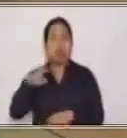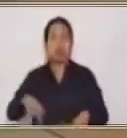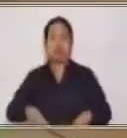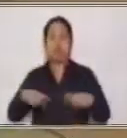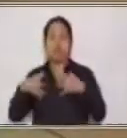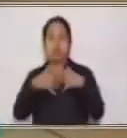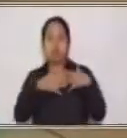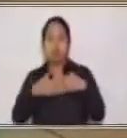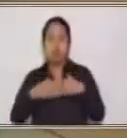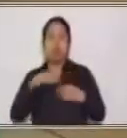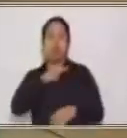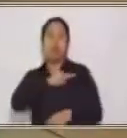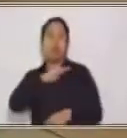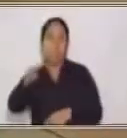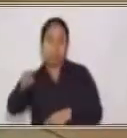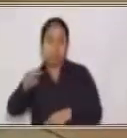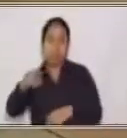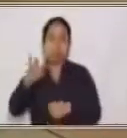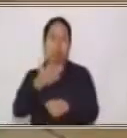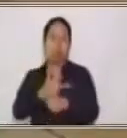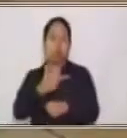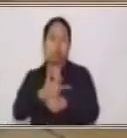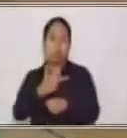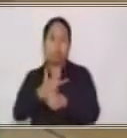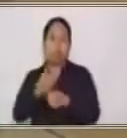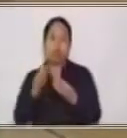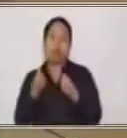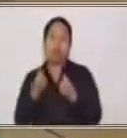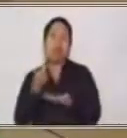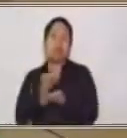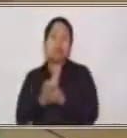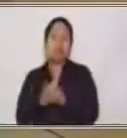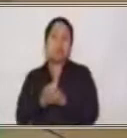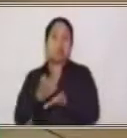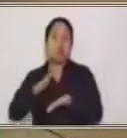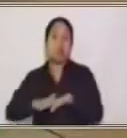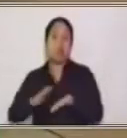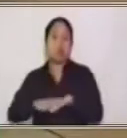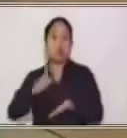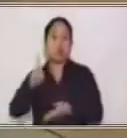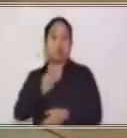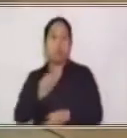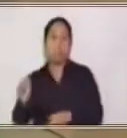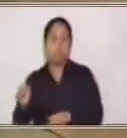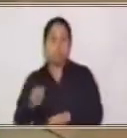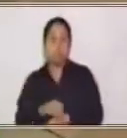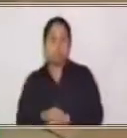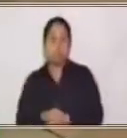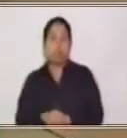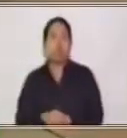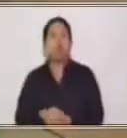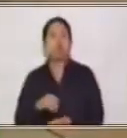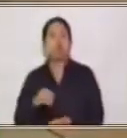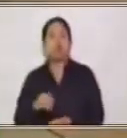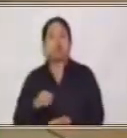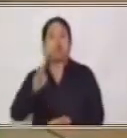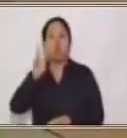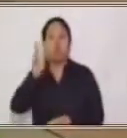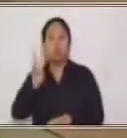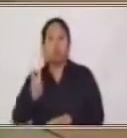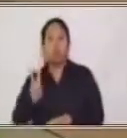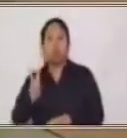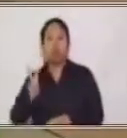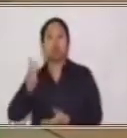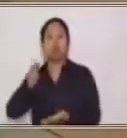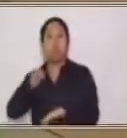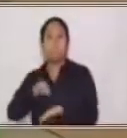mandar a su familia en Guatemala el dinero para gastos de un mes, que equivale a 2.500 quetzales.